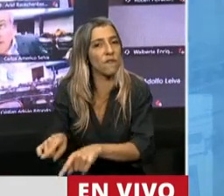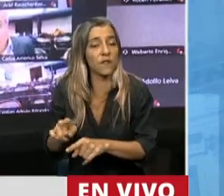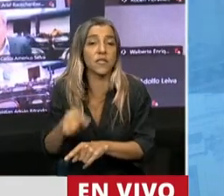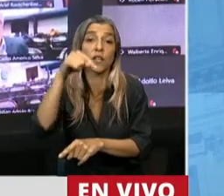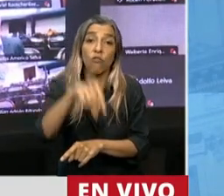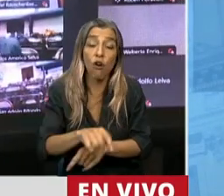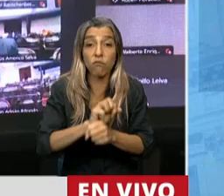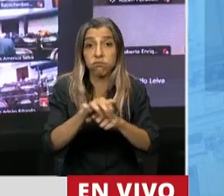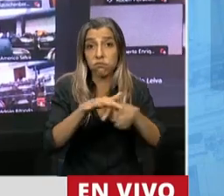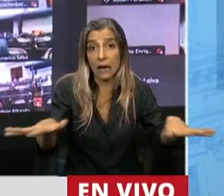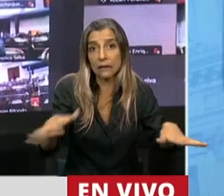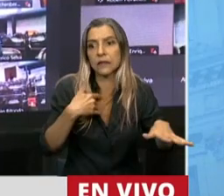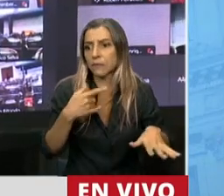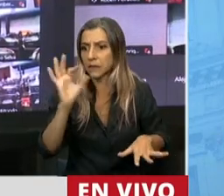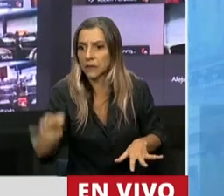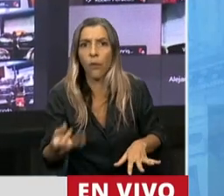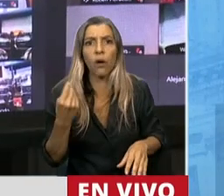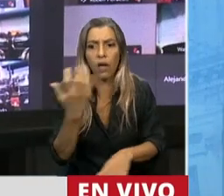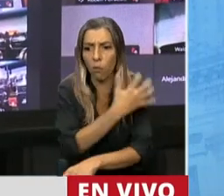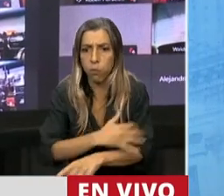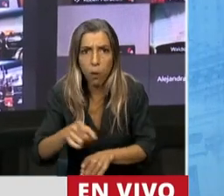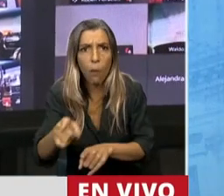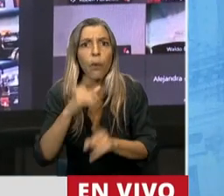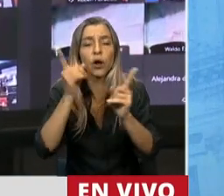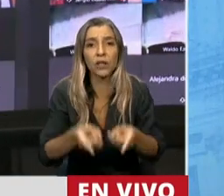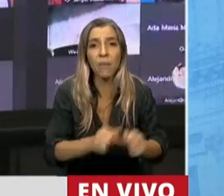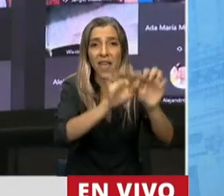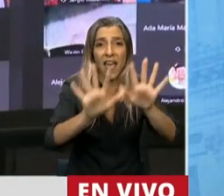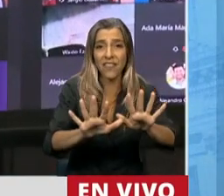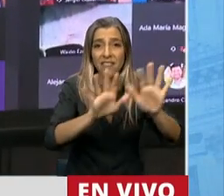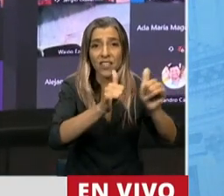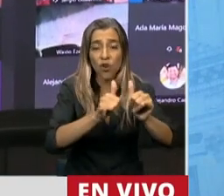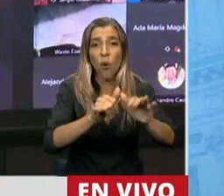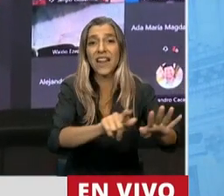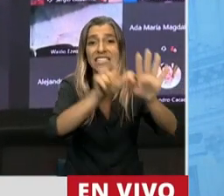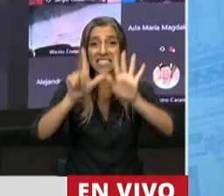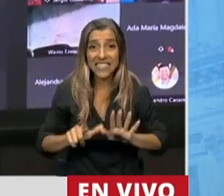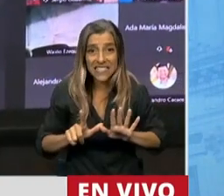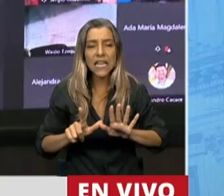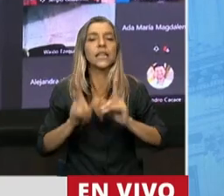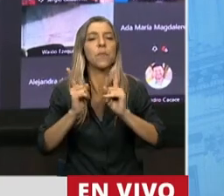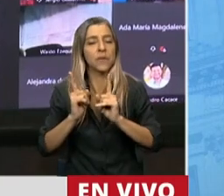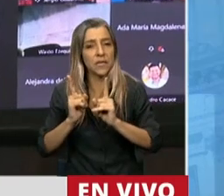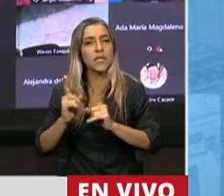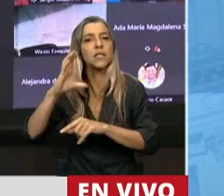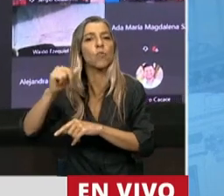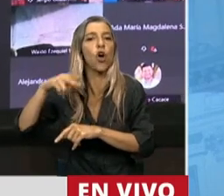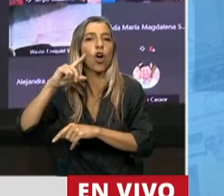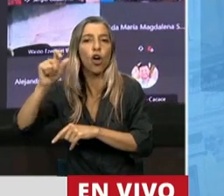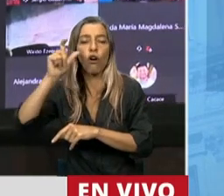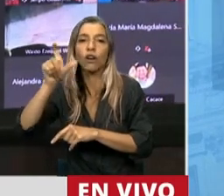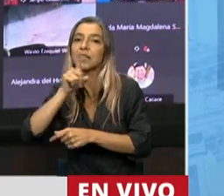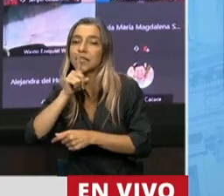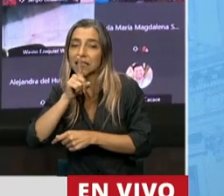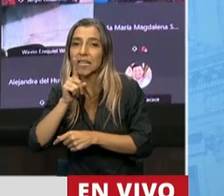pobreza, vemos que siete de cada diez jóvenes, según datos del CONICET y de la Fundación INECO, tienen